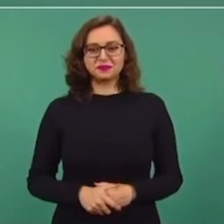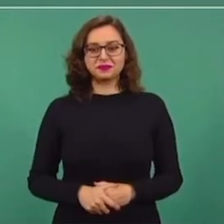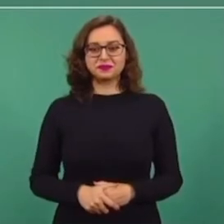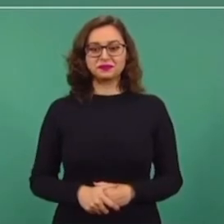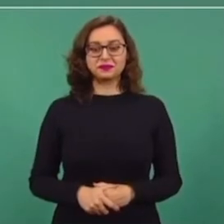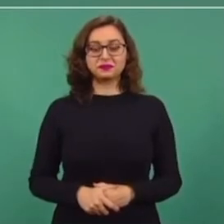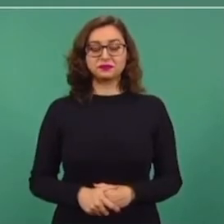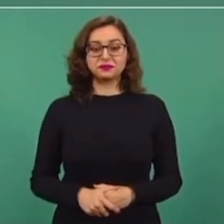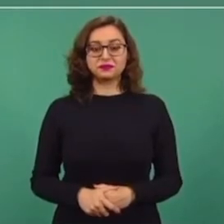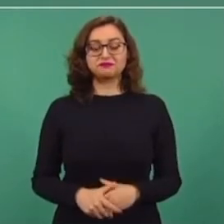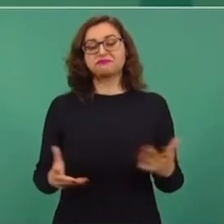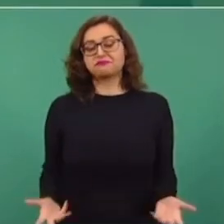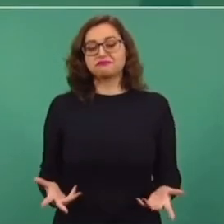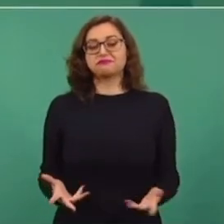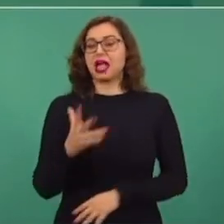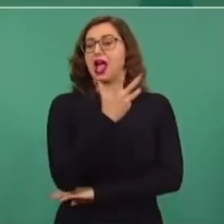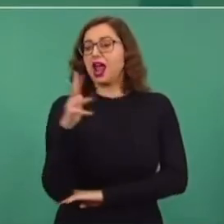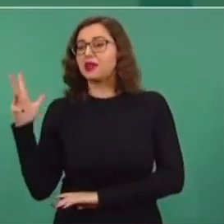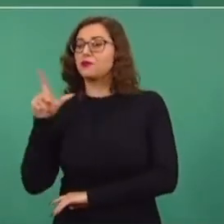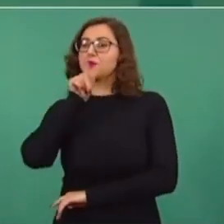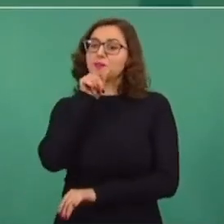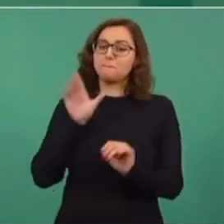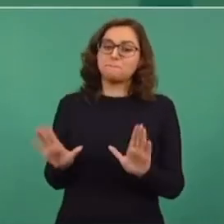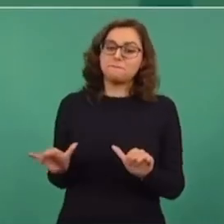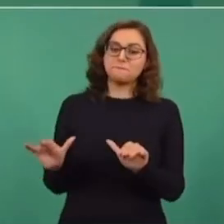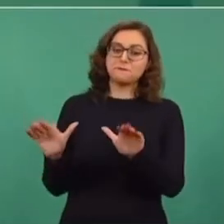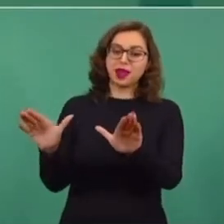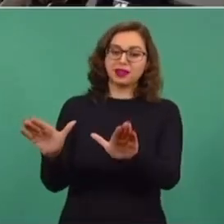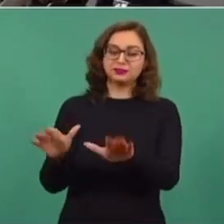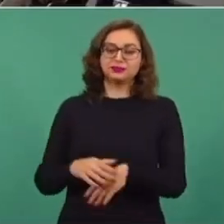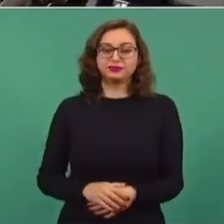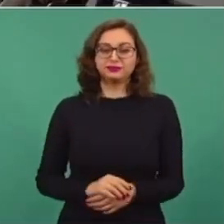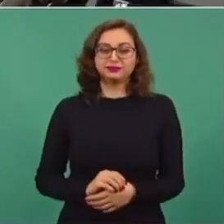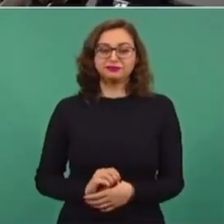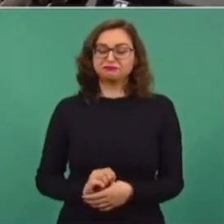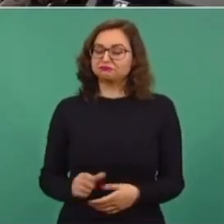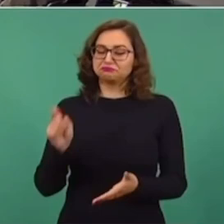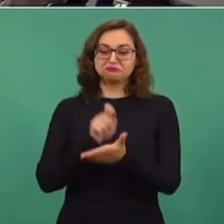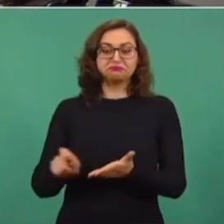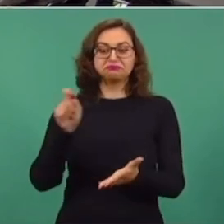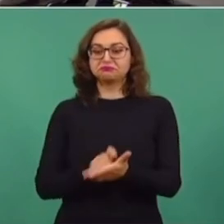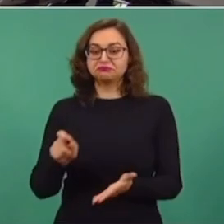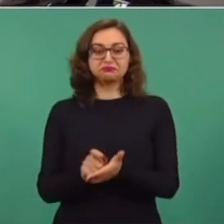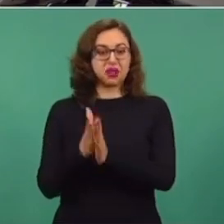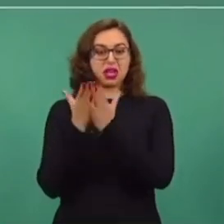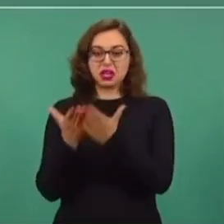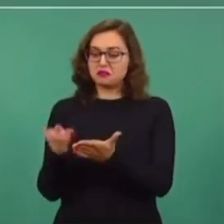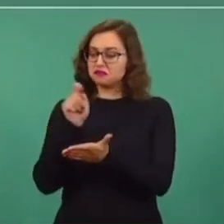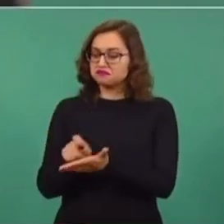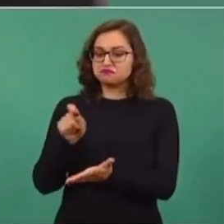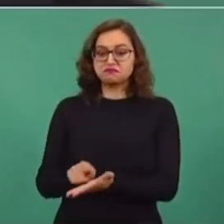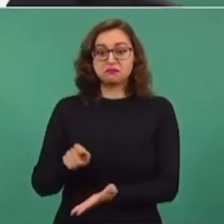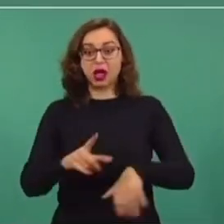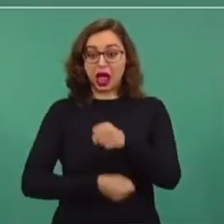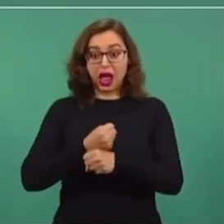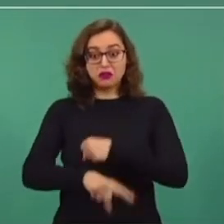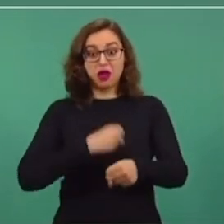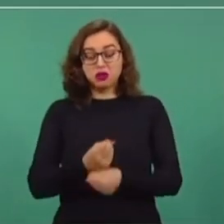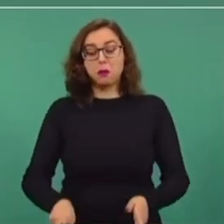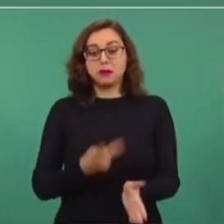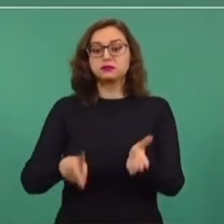con los árboles, con los pájaros, escribiendo. Y eso no para publicar.